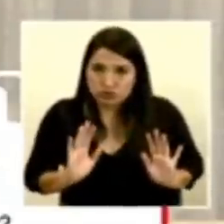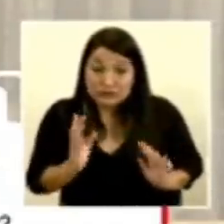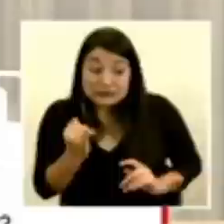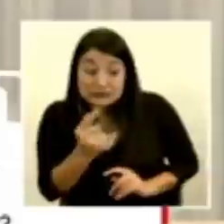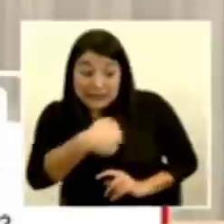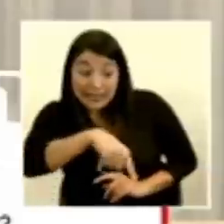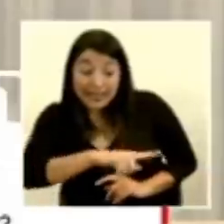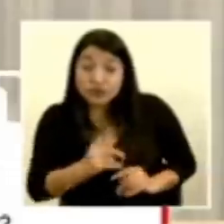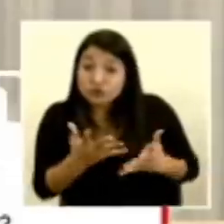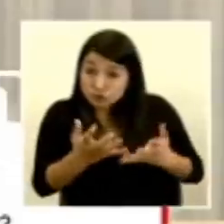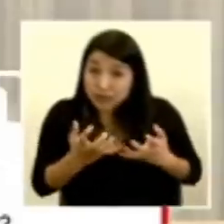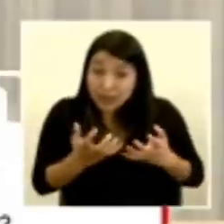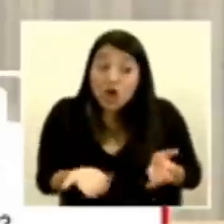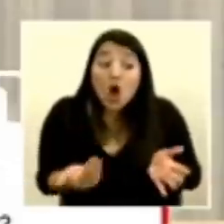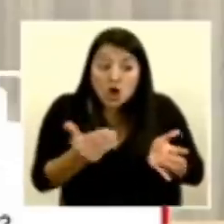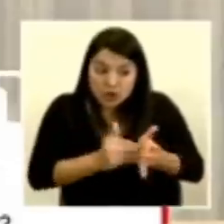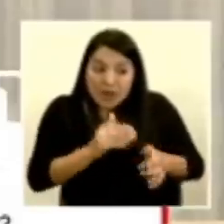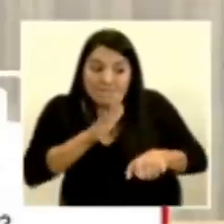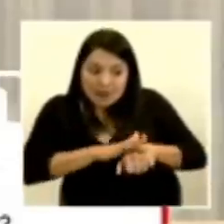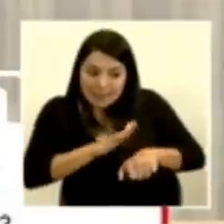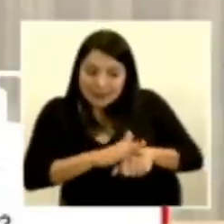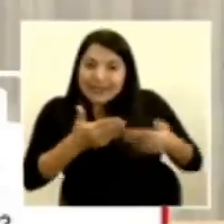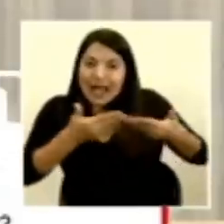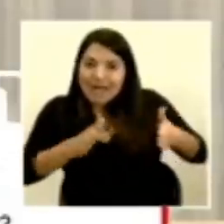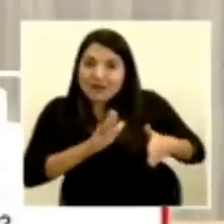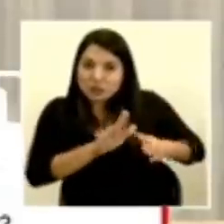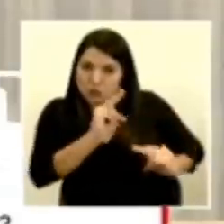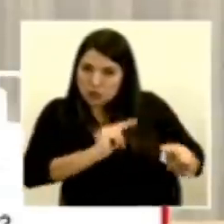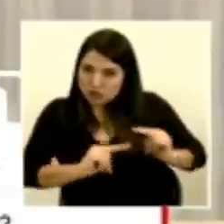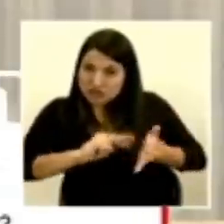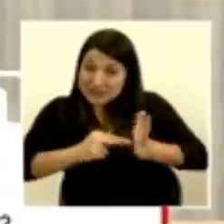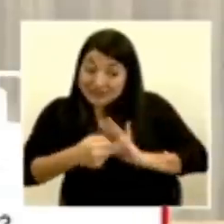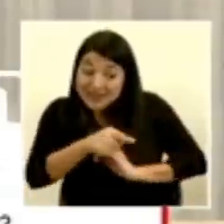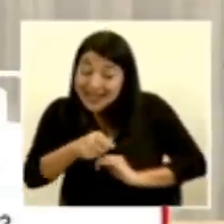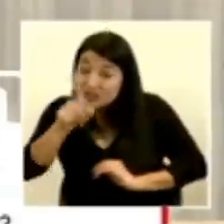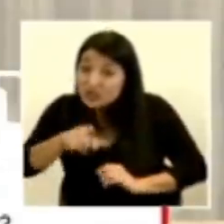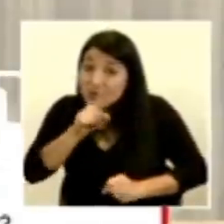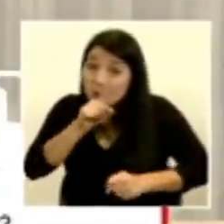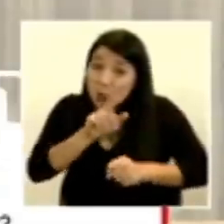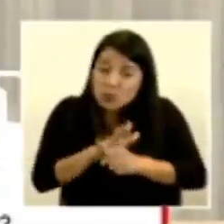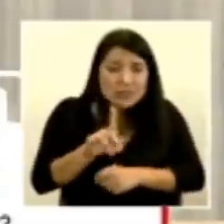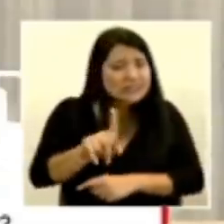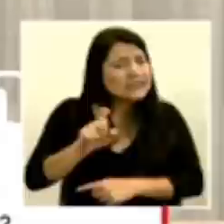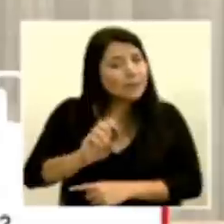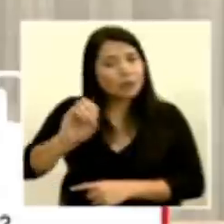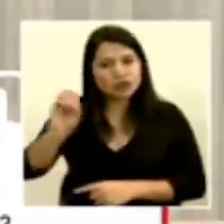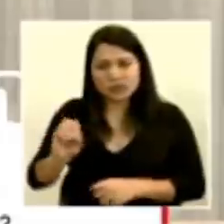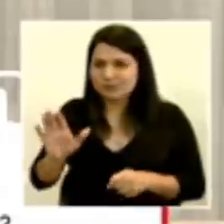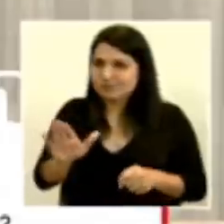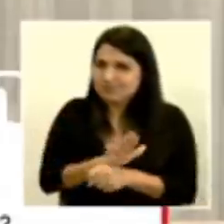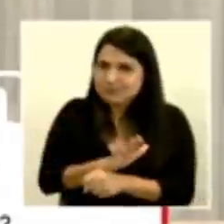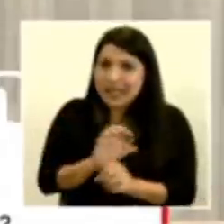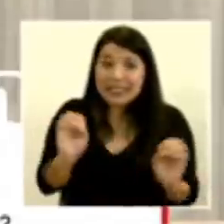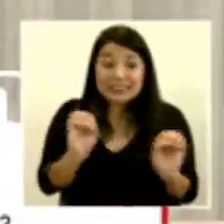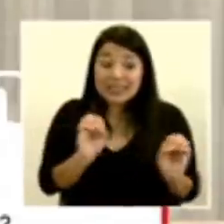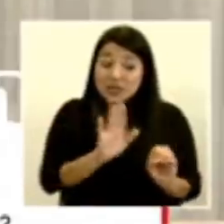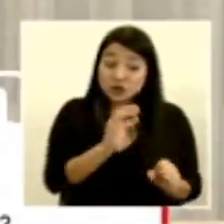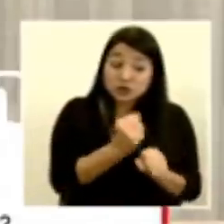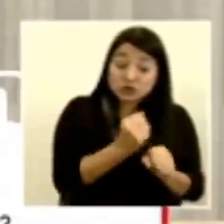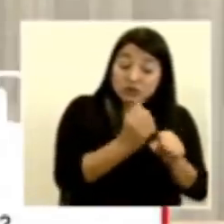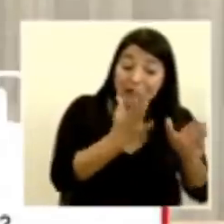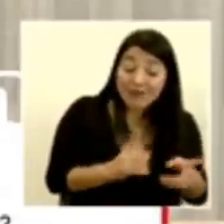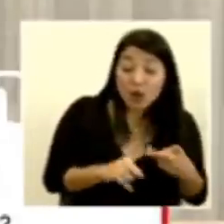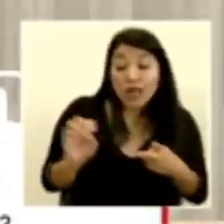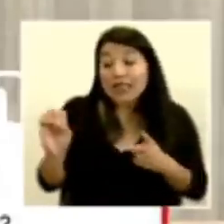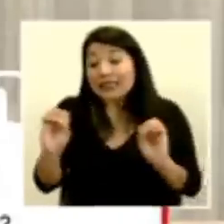significa que tienen que comprometerse al 100% en que ni sus funcionarios, ni el público al cual usted eventualmente va a